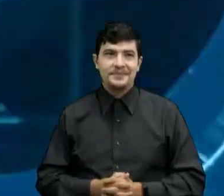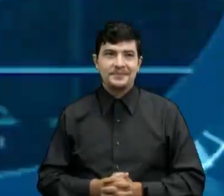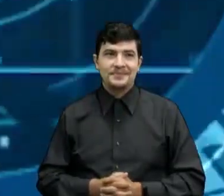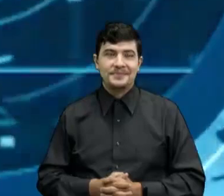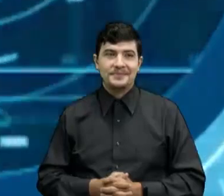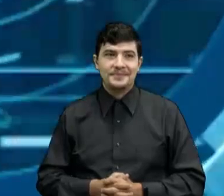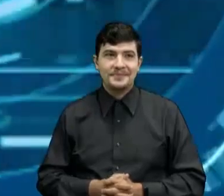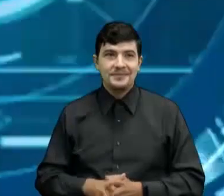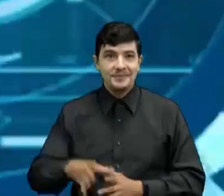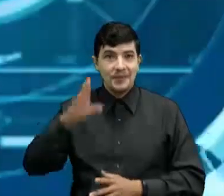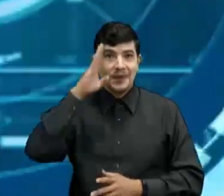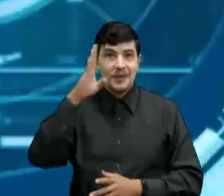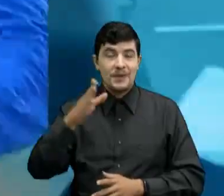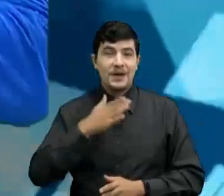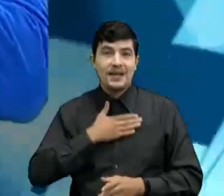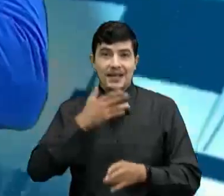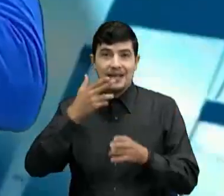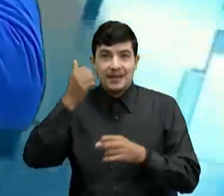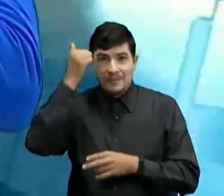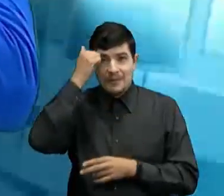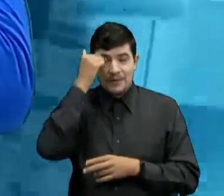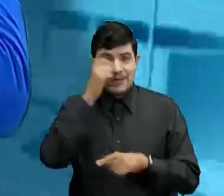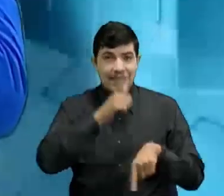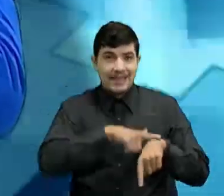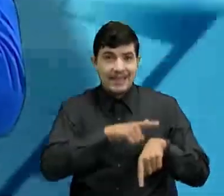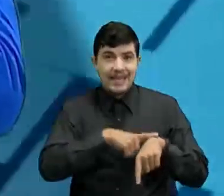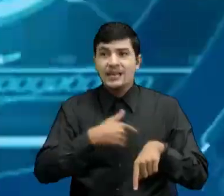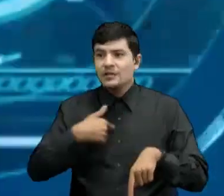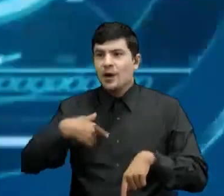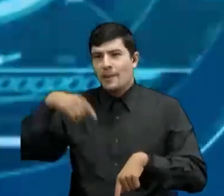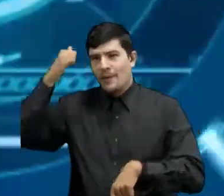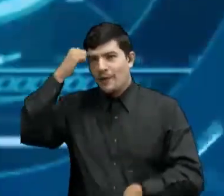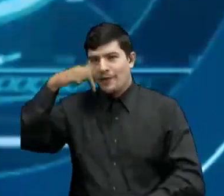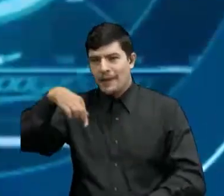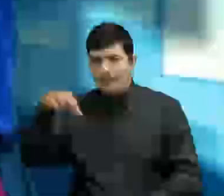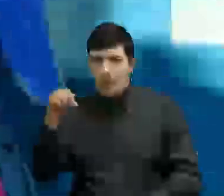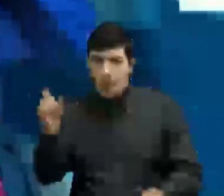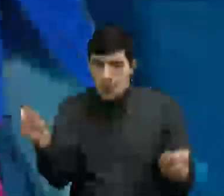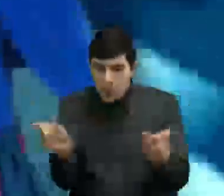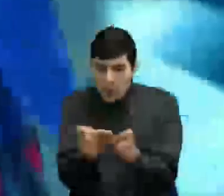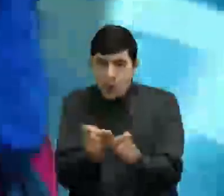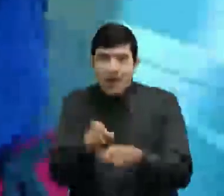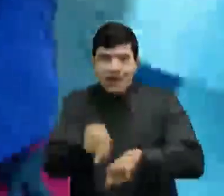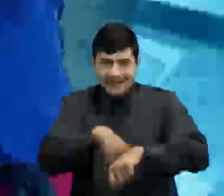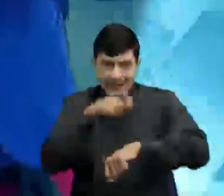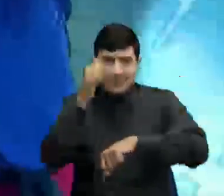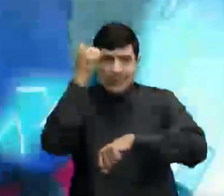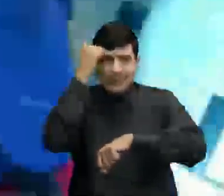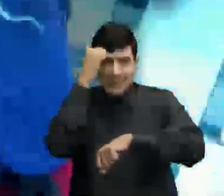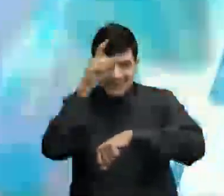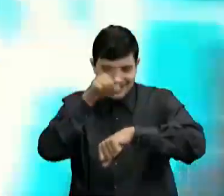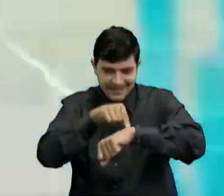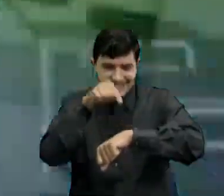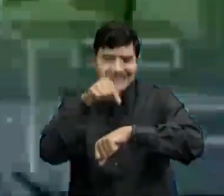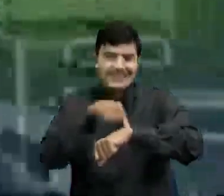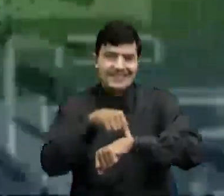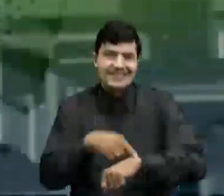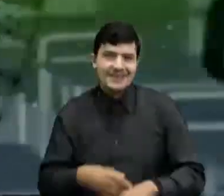Hola niños Soy el profesor Tien Y yo soy el profesor Paul Y juntos somos Los Profes del Tiempo